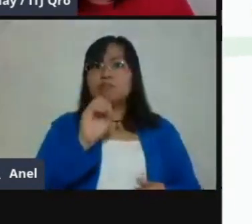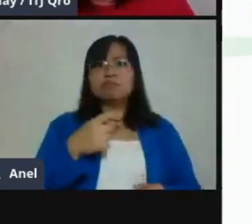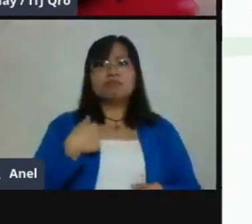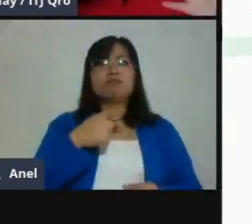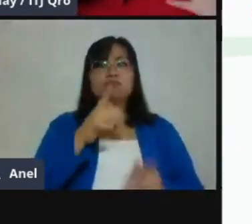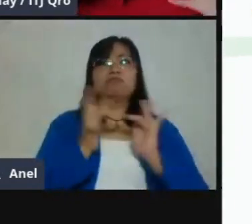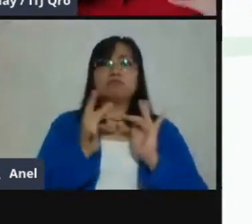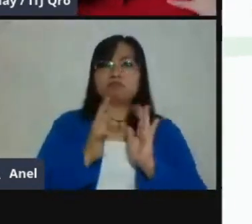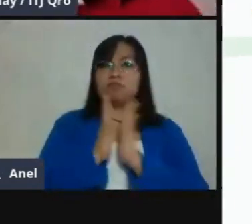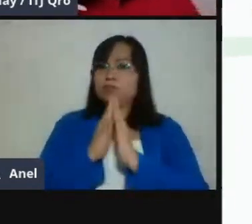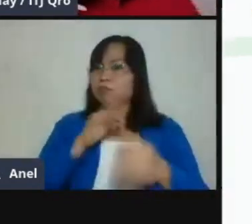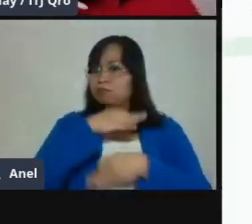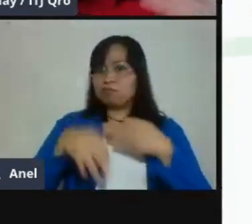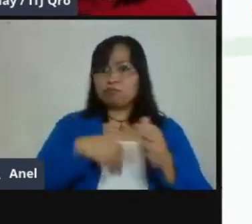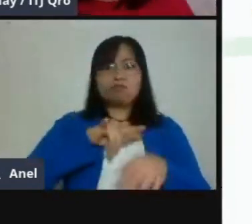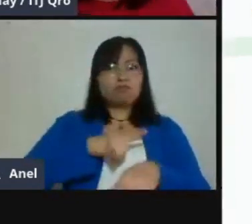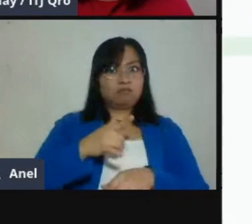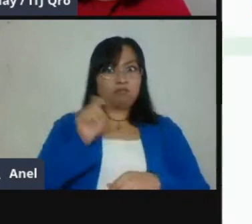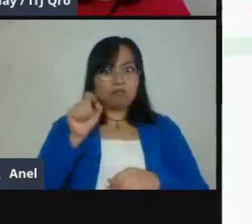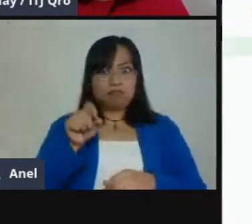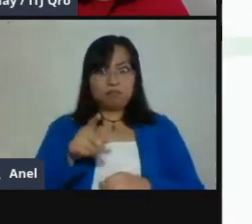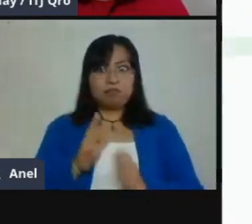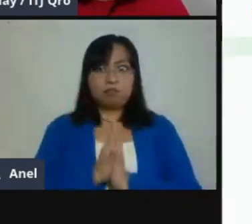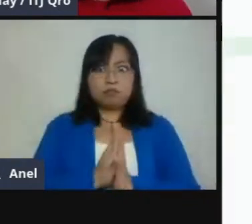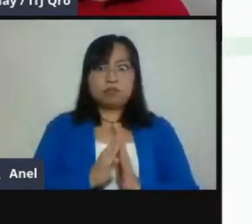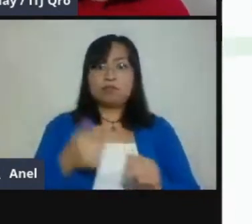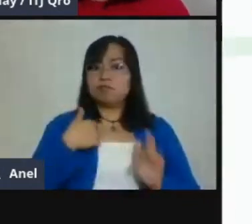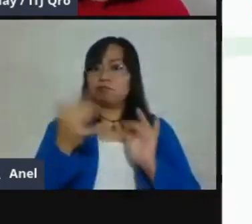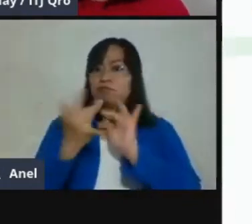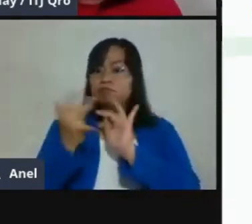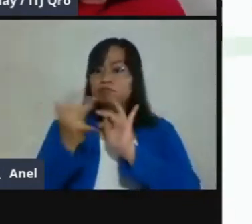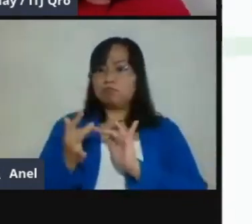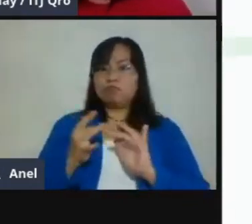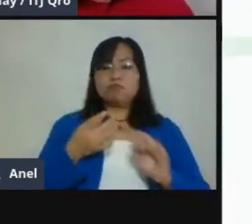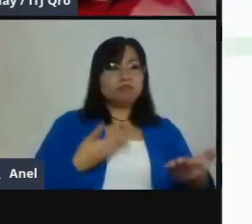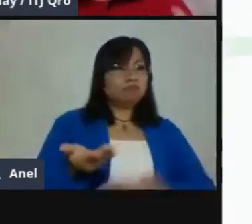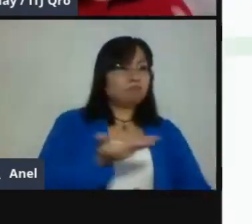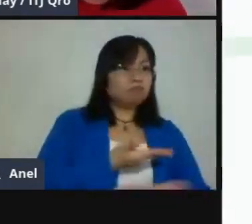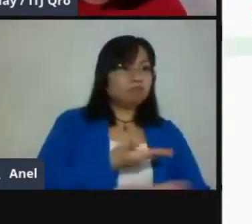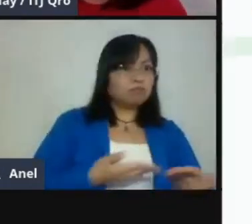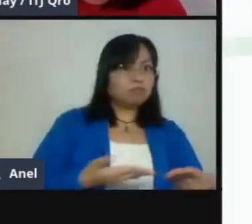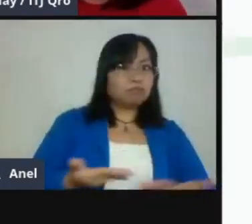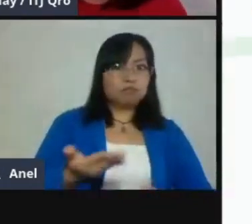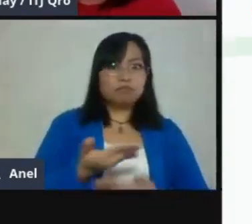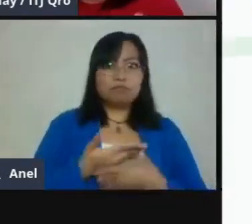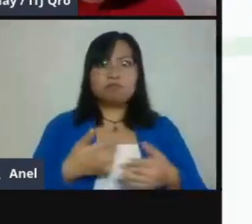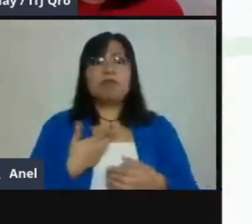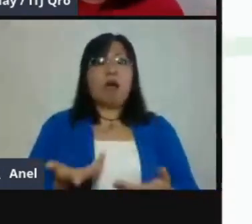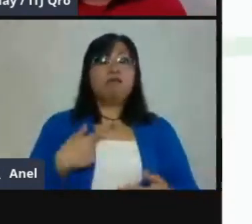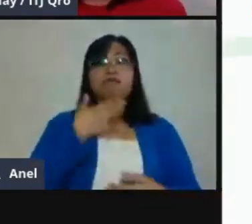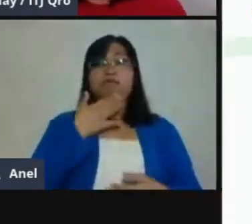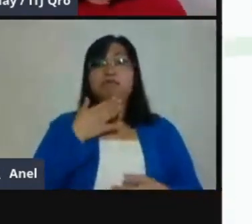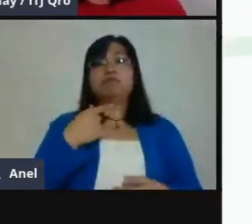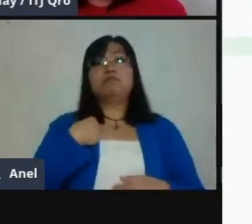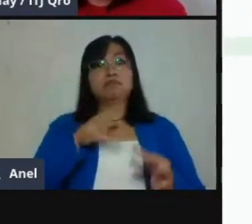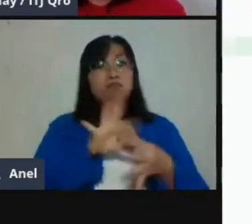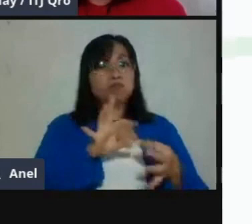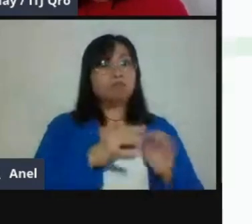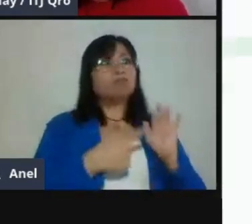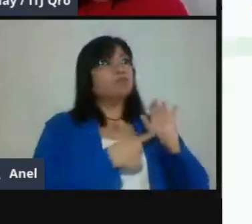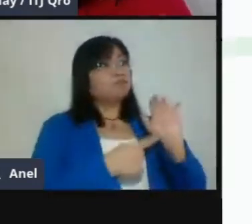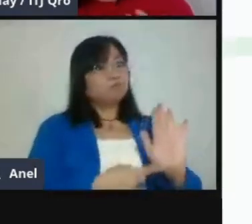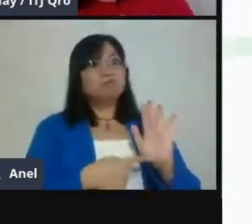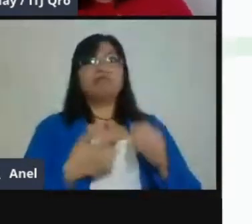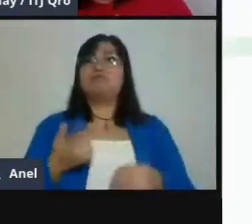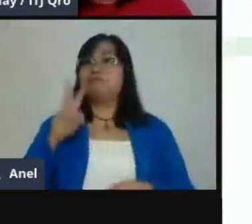conectan y están interactuando. Y puedes tú compartir la pantalla y explicarles y tener mucha interacción con